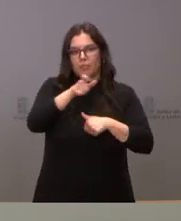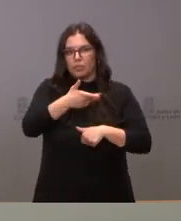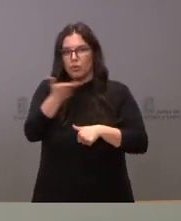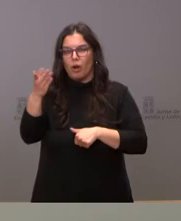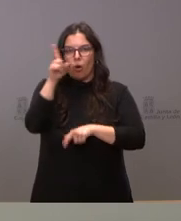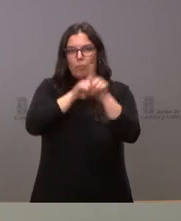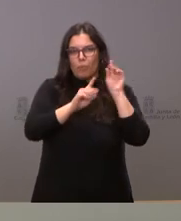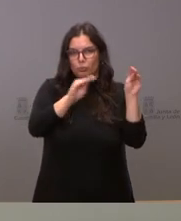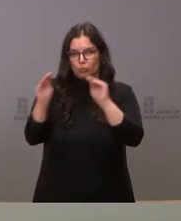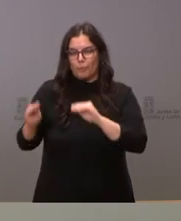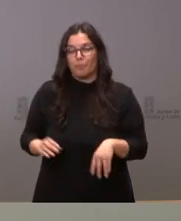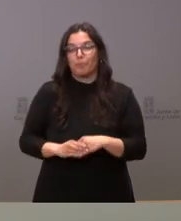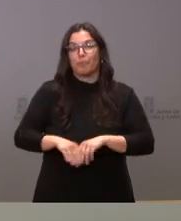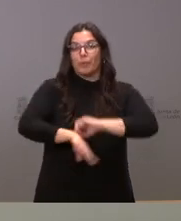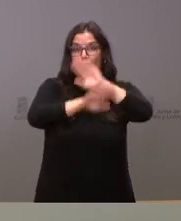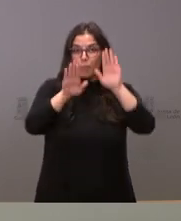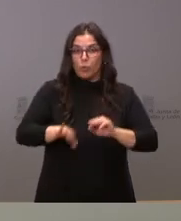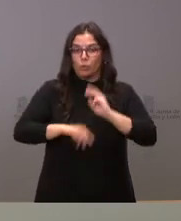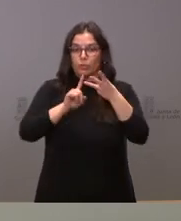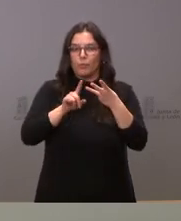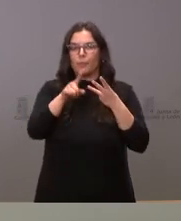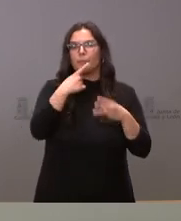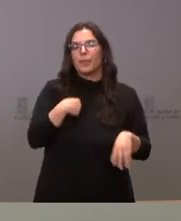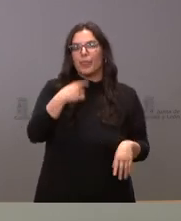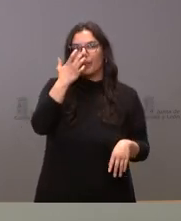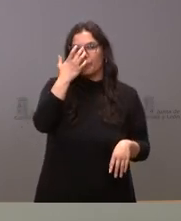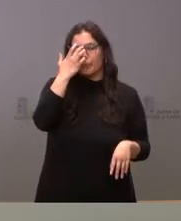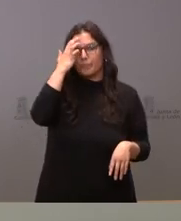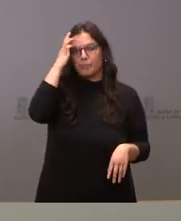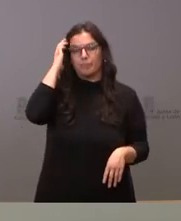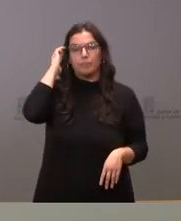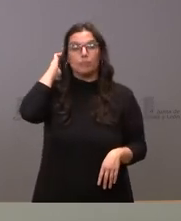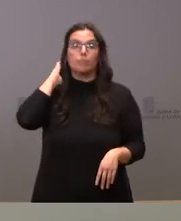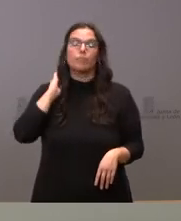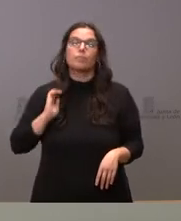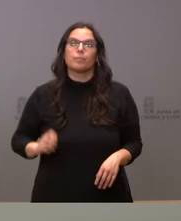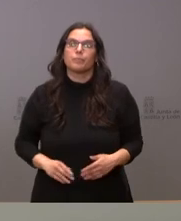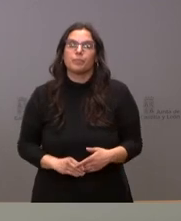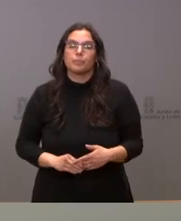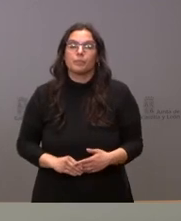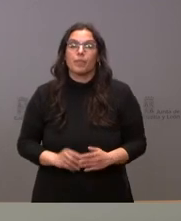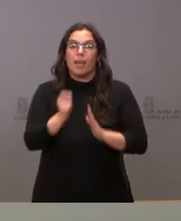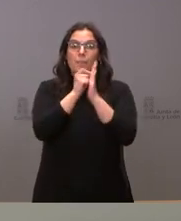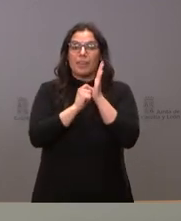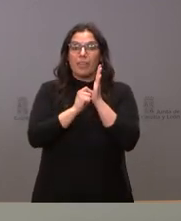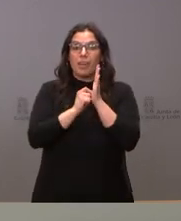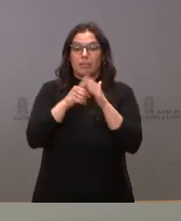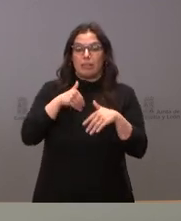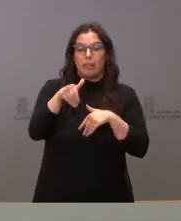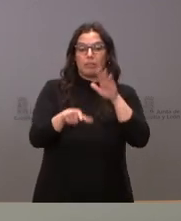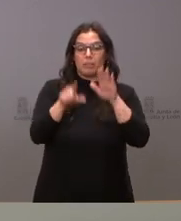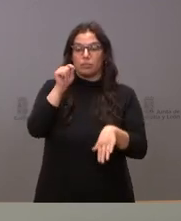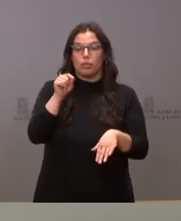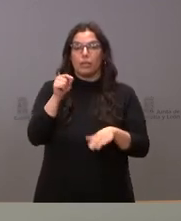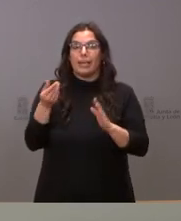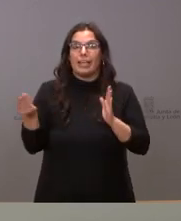Castilla y León y por último me señala usted si en las medidas que se tomarán se incluyen algunas